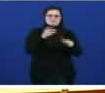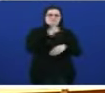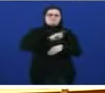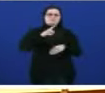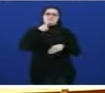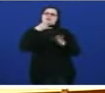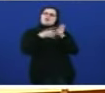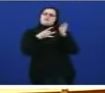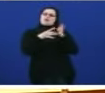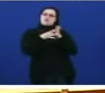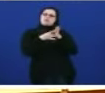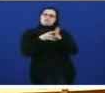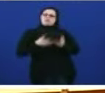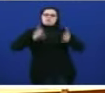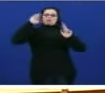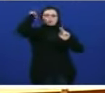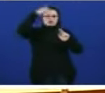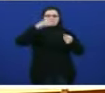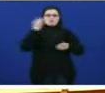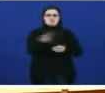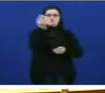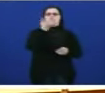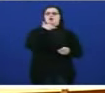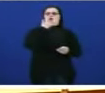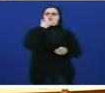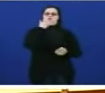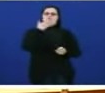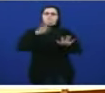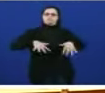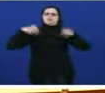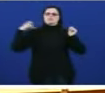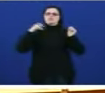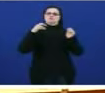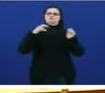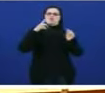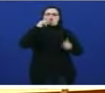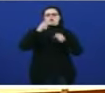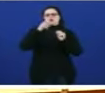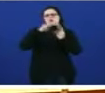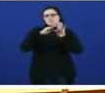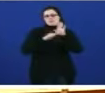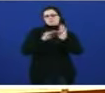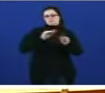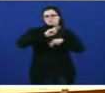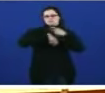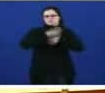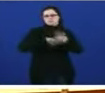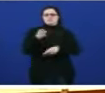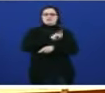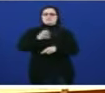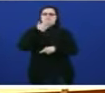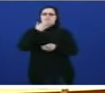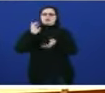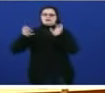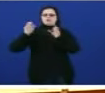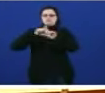democrática de reformar o regulamento do Parlamento o delixir no Parlamento o director xeral da compañía da radiotelevisión